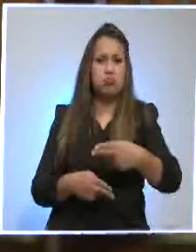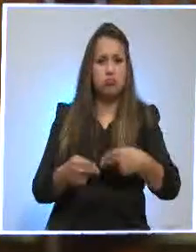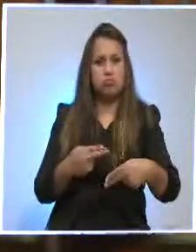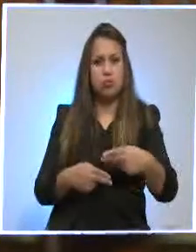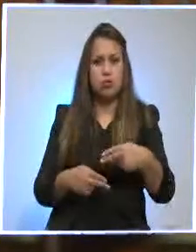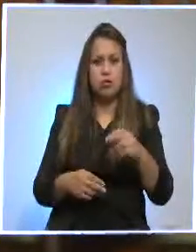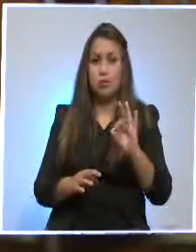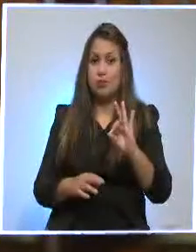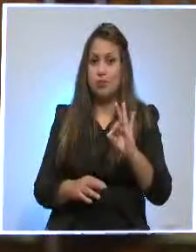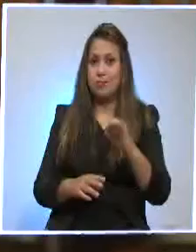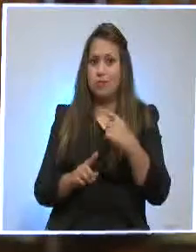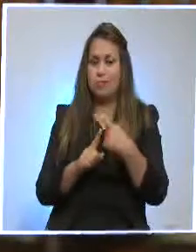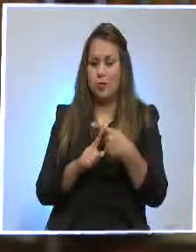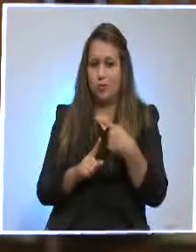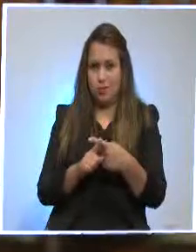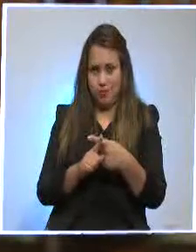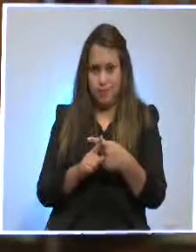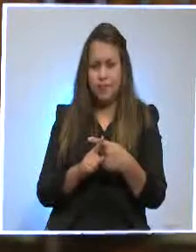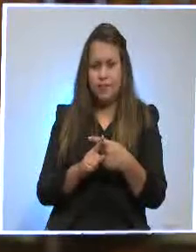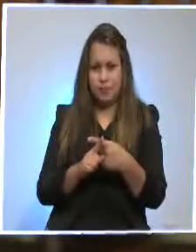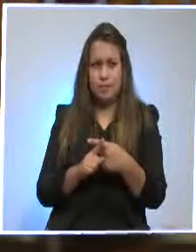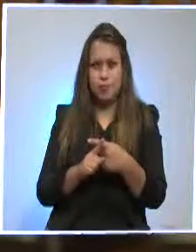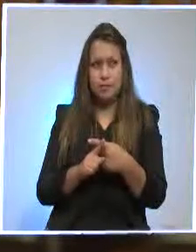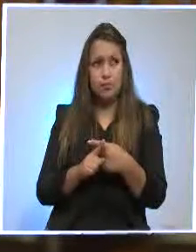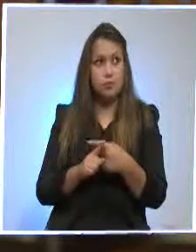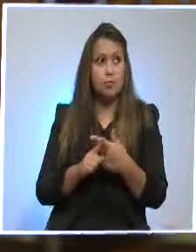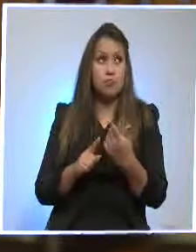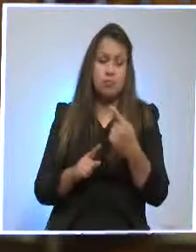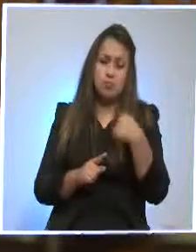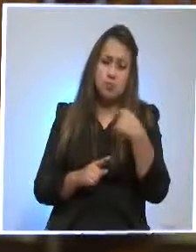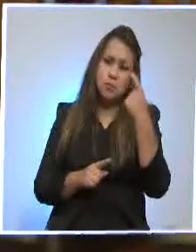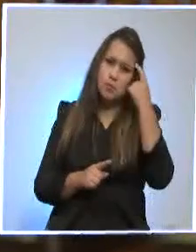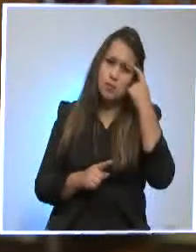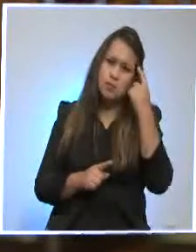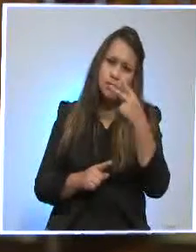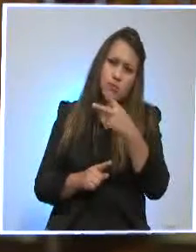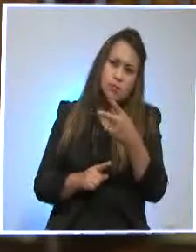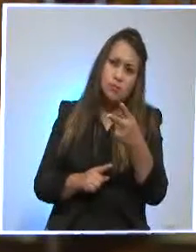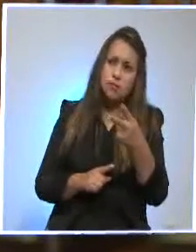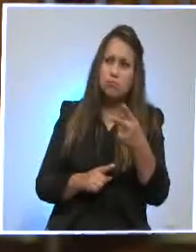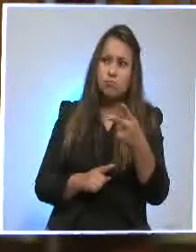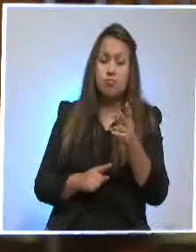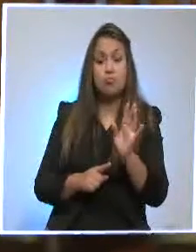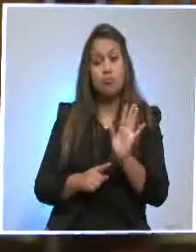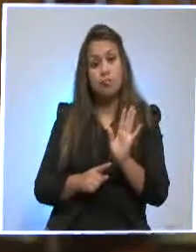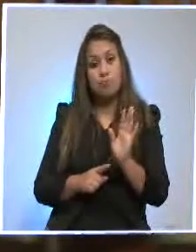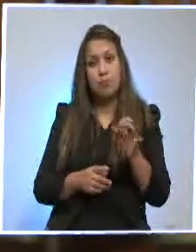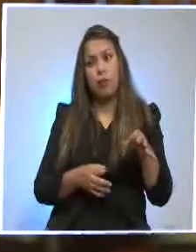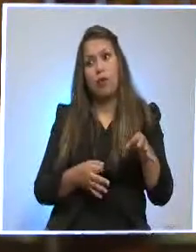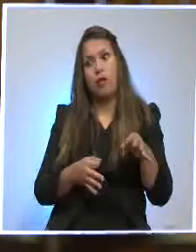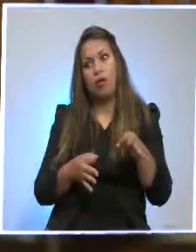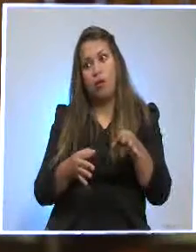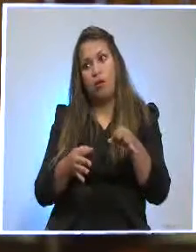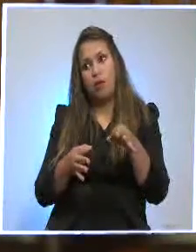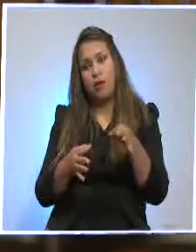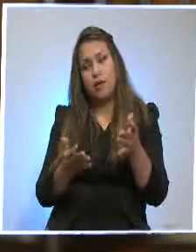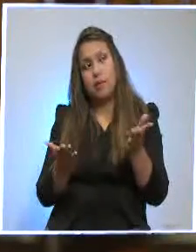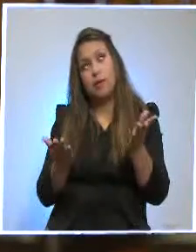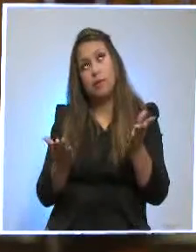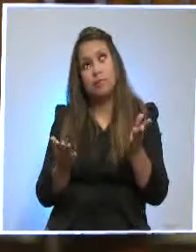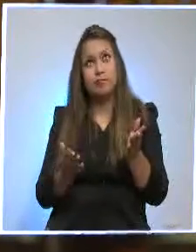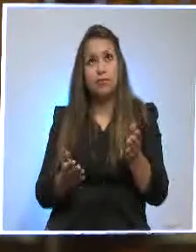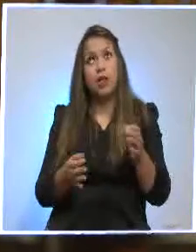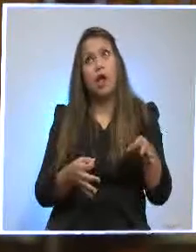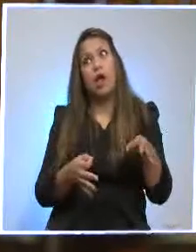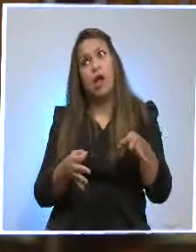esa sí, favorable para el país. Desde todo punto de vista, se ha demorado mucho, pero más vale tarde que nunca. De todas